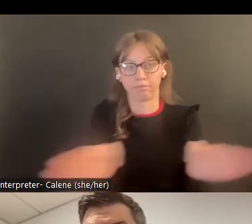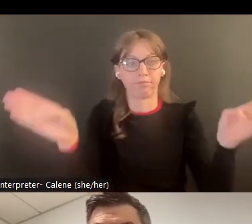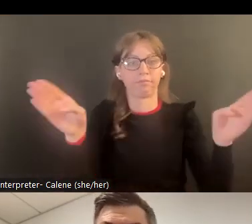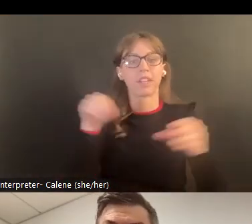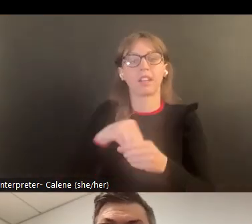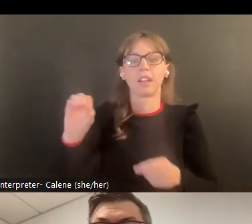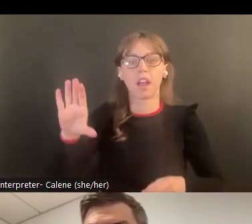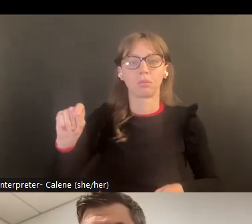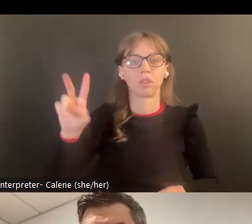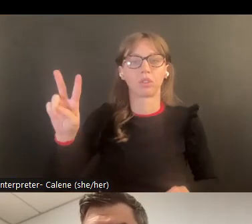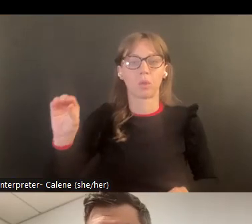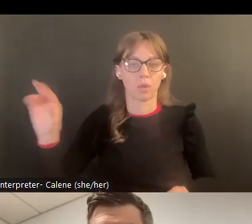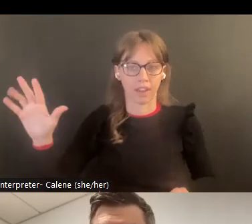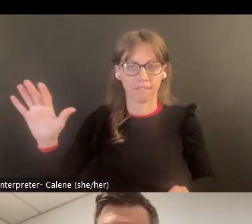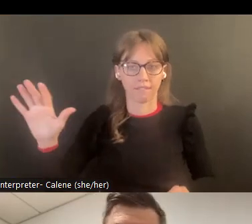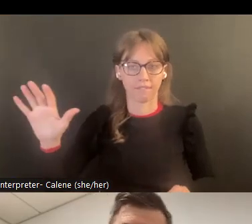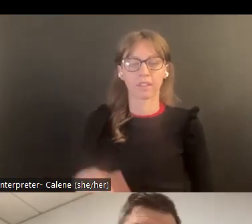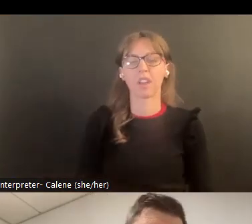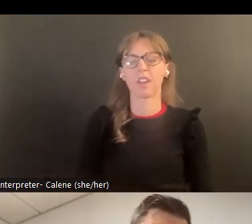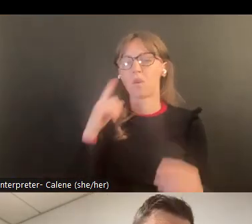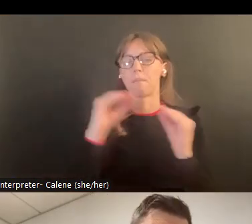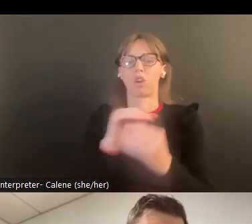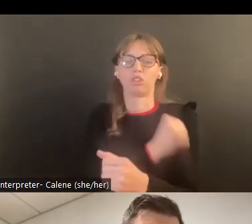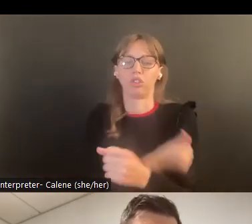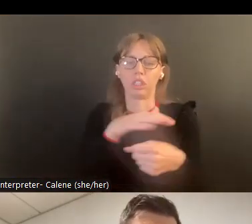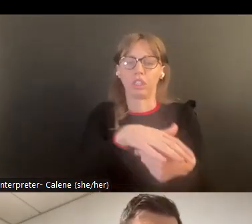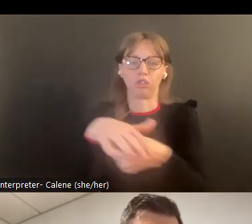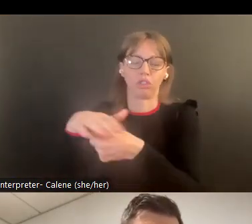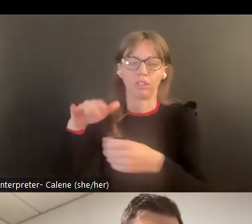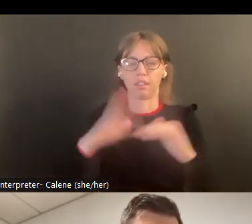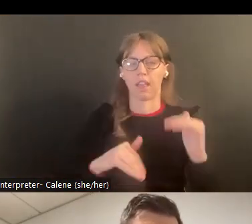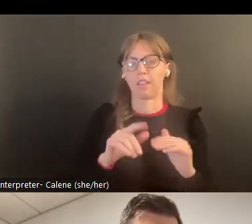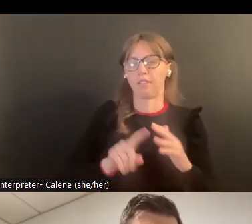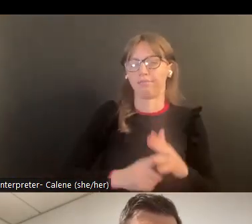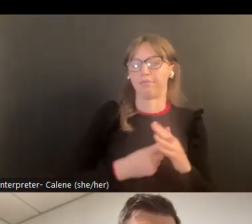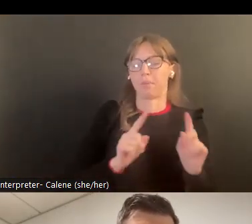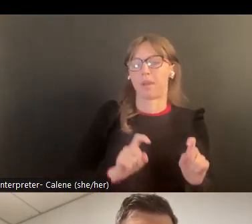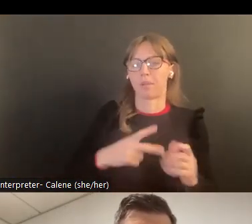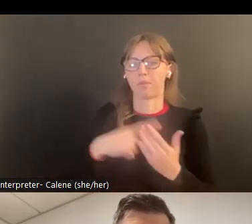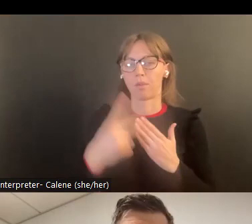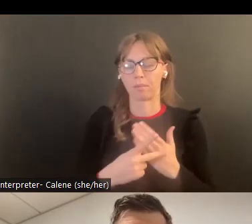mayor en octubre de 2005, en lo que sería más jurisdicciones.